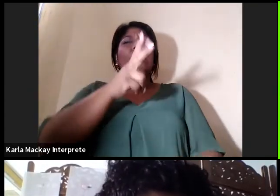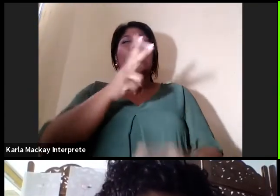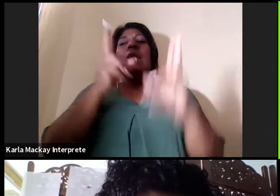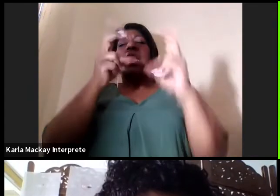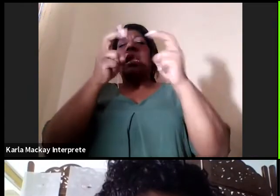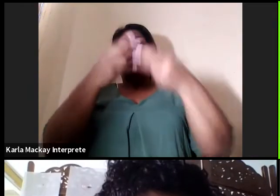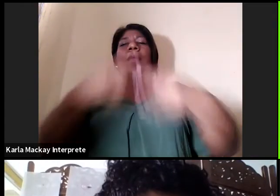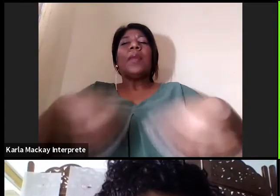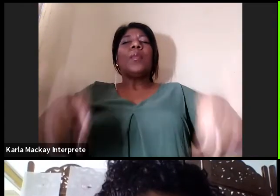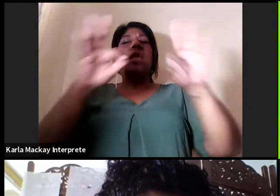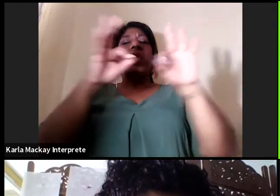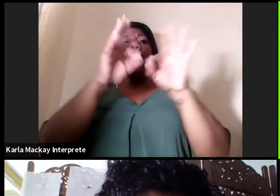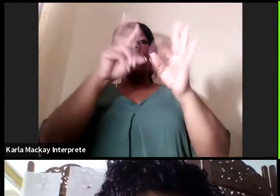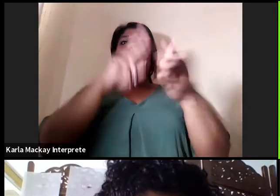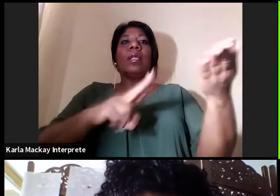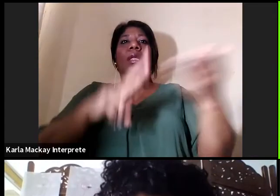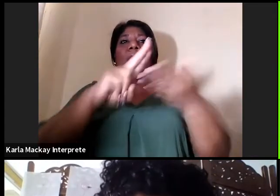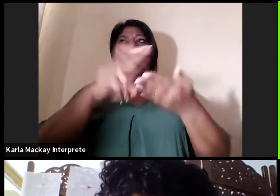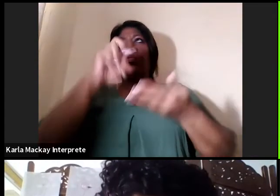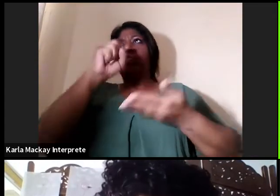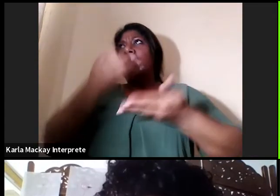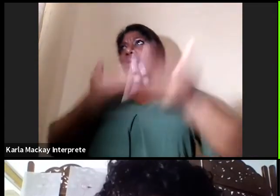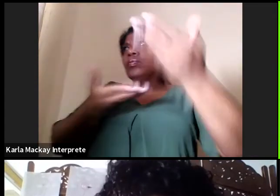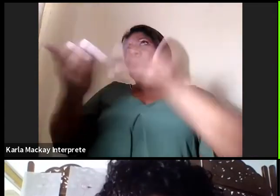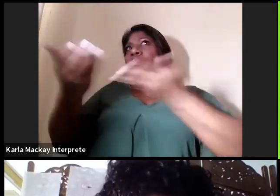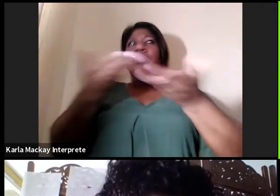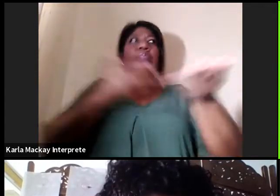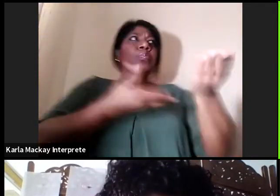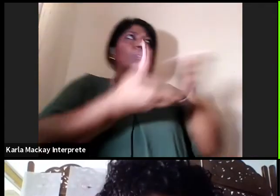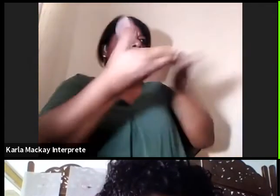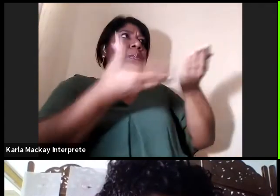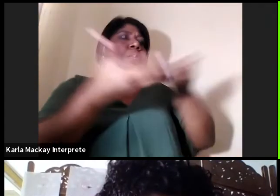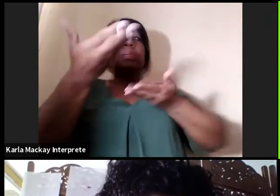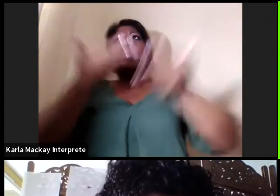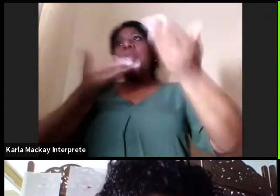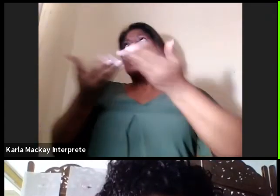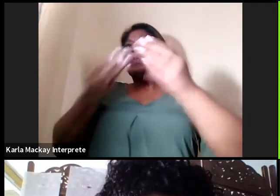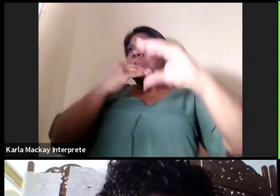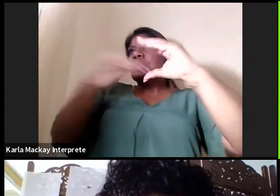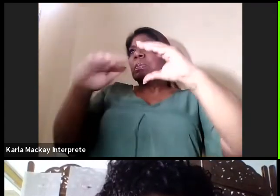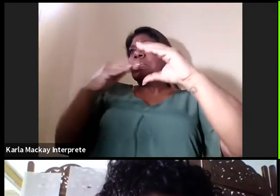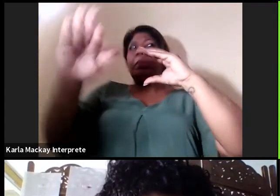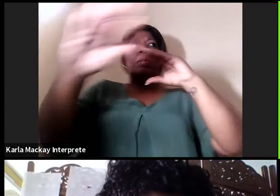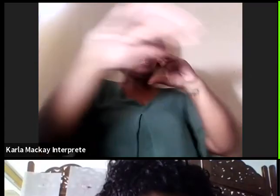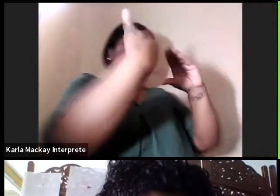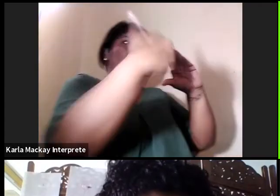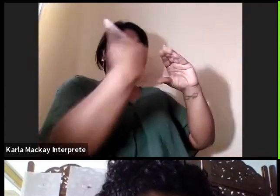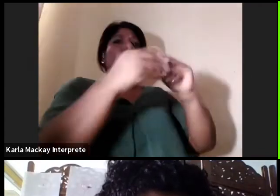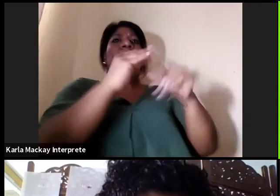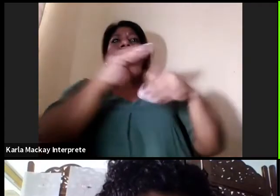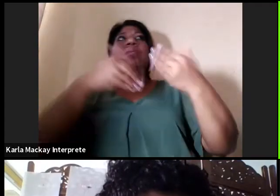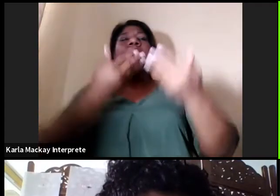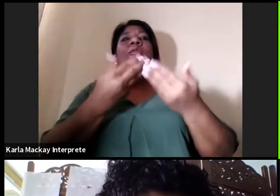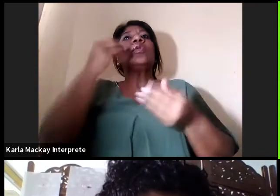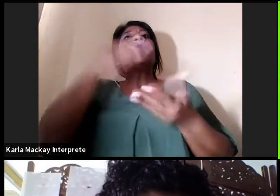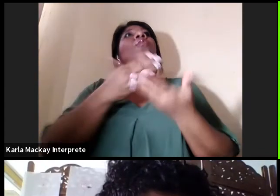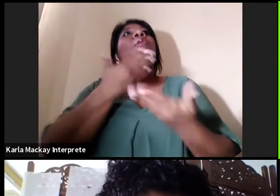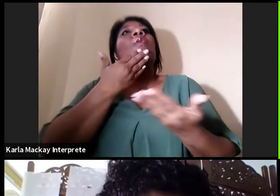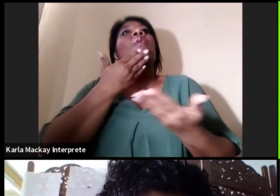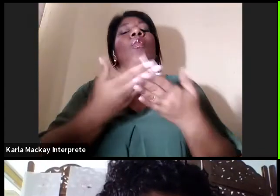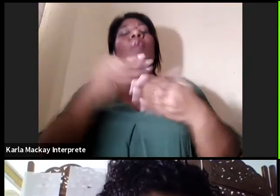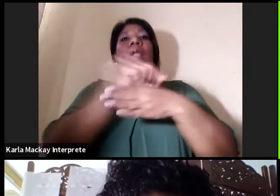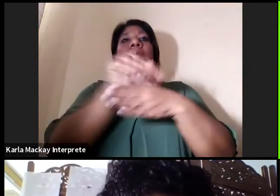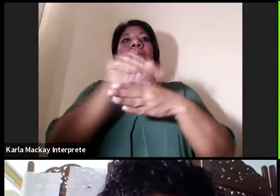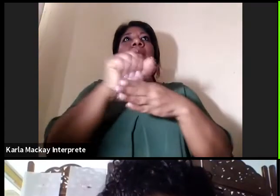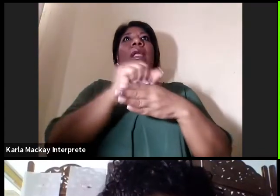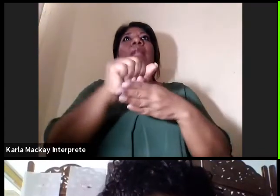las universidades podemos compartir las buenas prácticas que hemos venido desarrollando y mantener así, a través de la actualización de